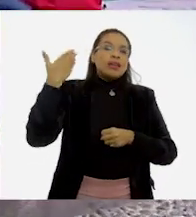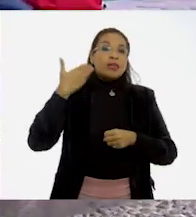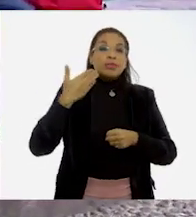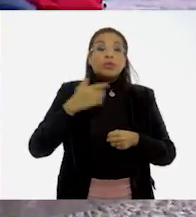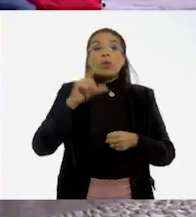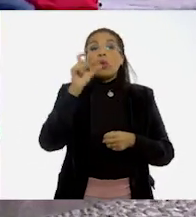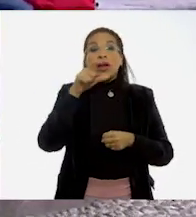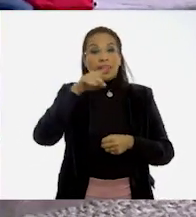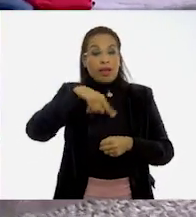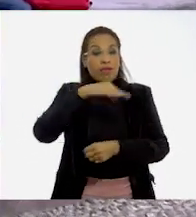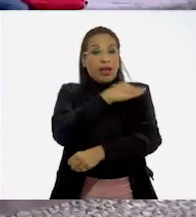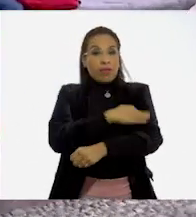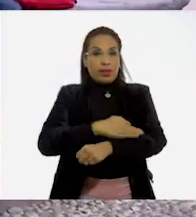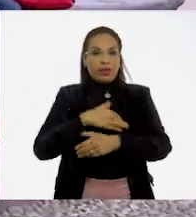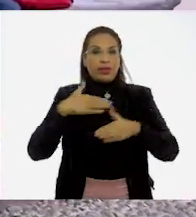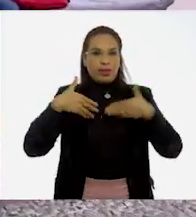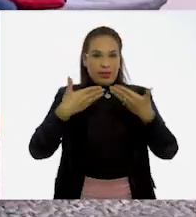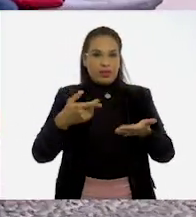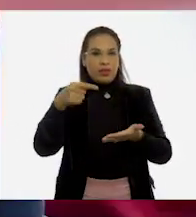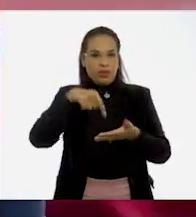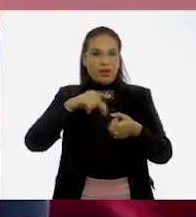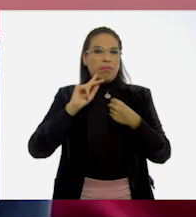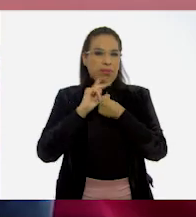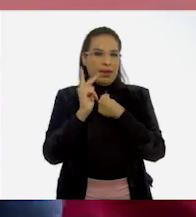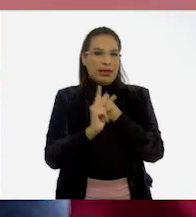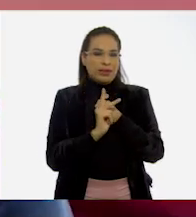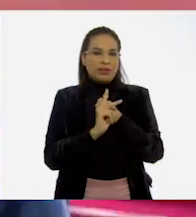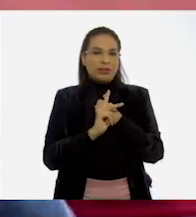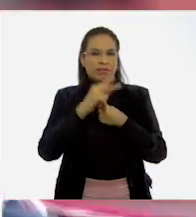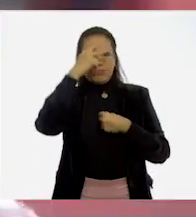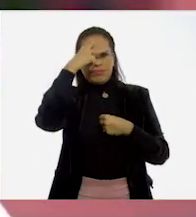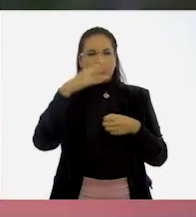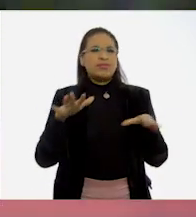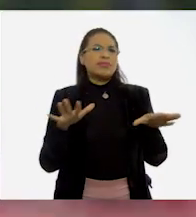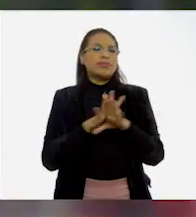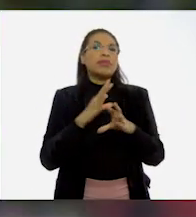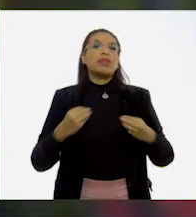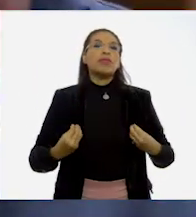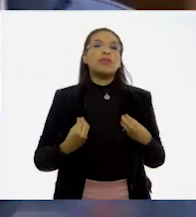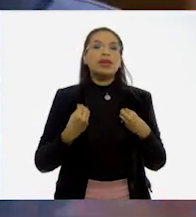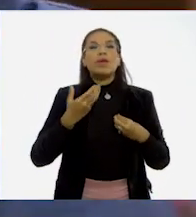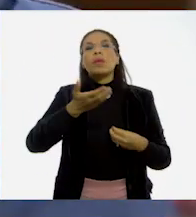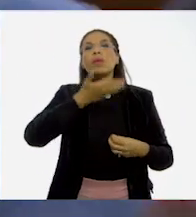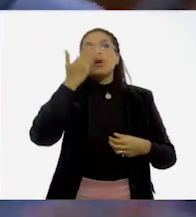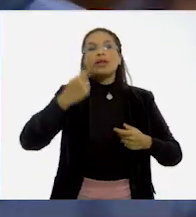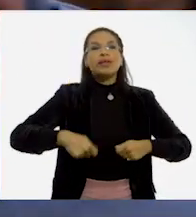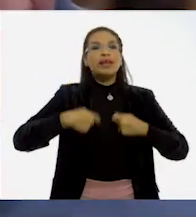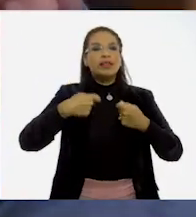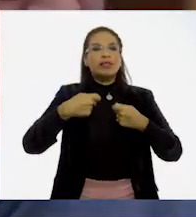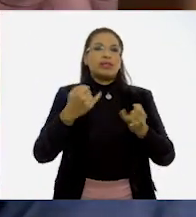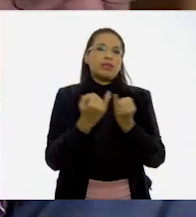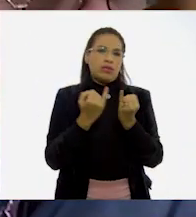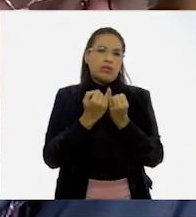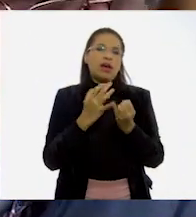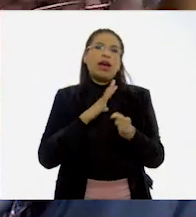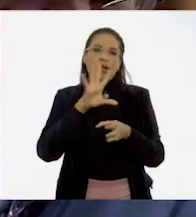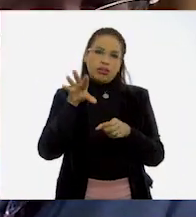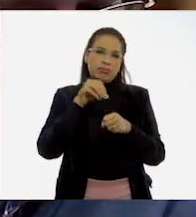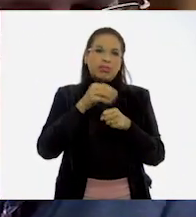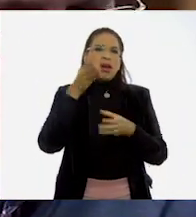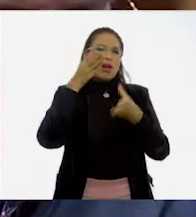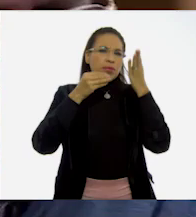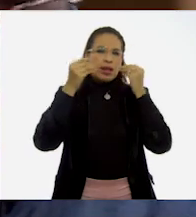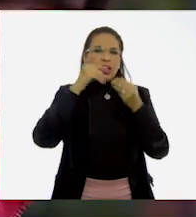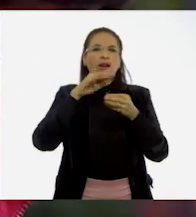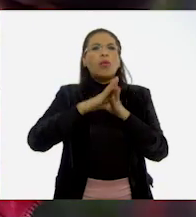mira, cuando nuestra familia llegó a este país, cambió su vida, traía sus tradiciones, pero también incorporó las tradiciones